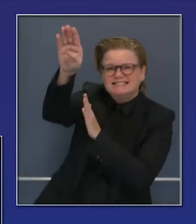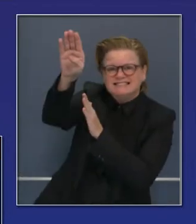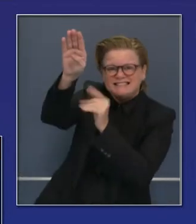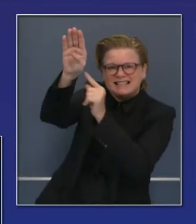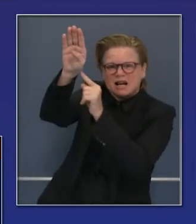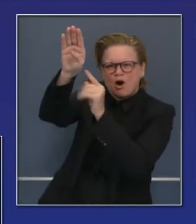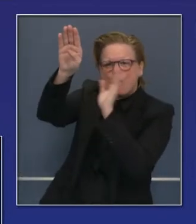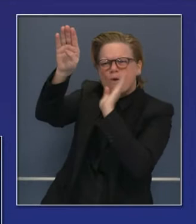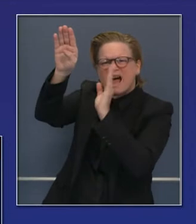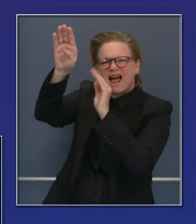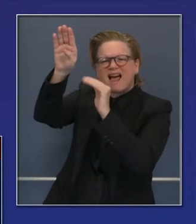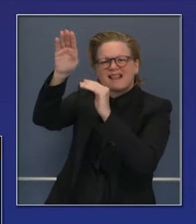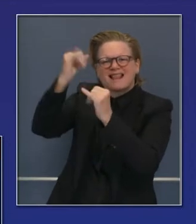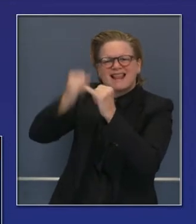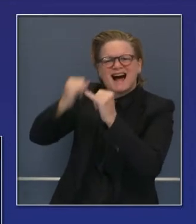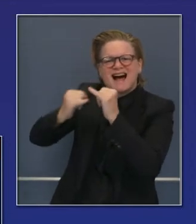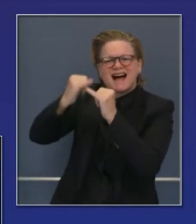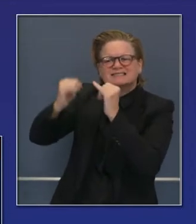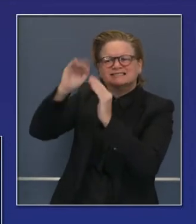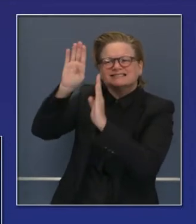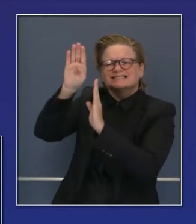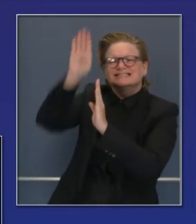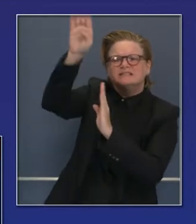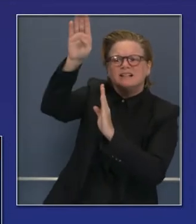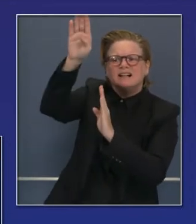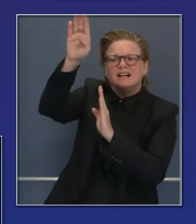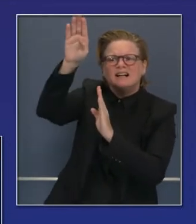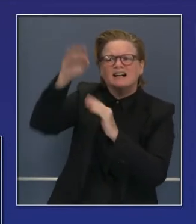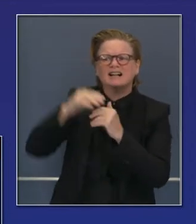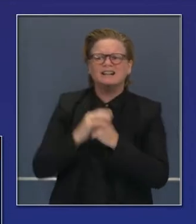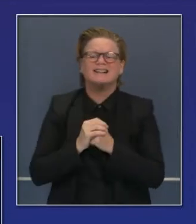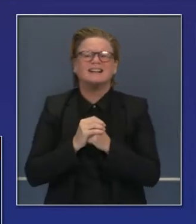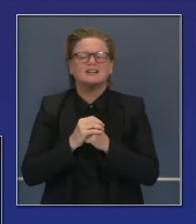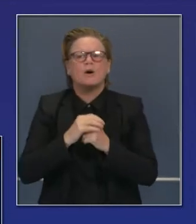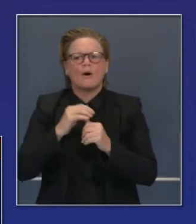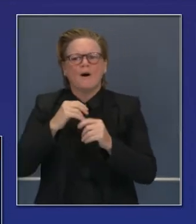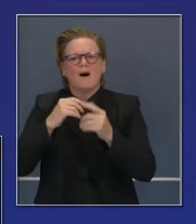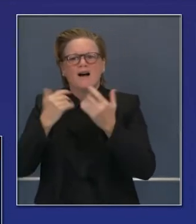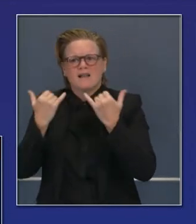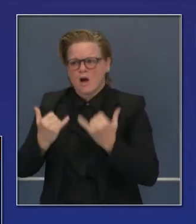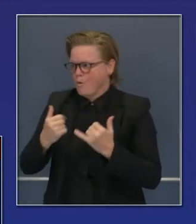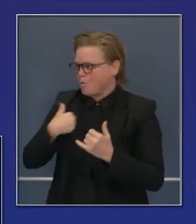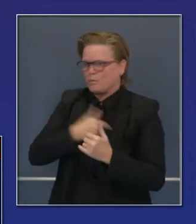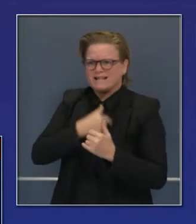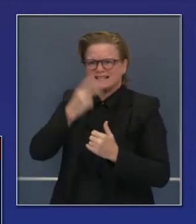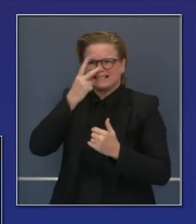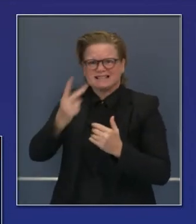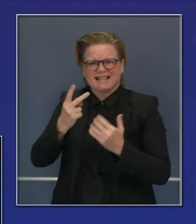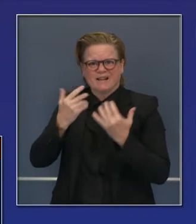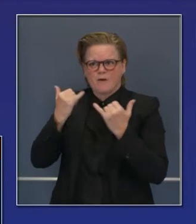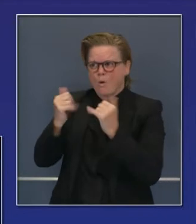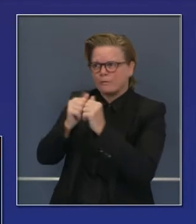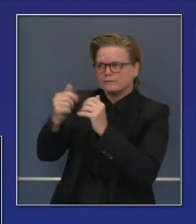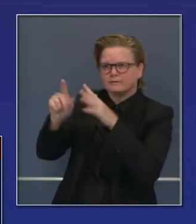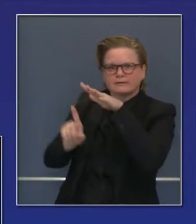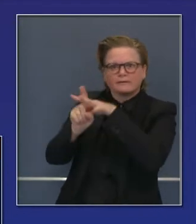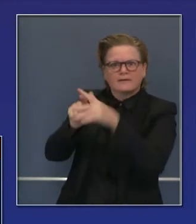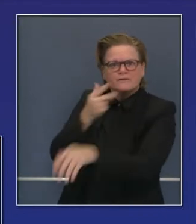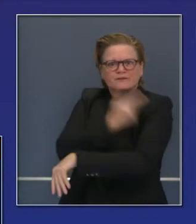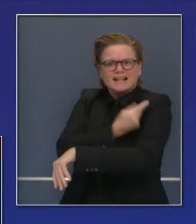al final del túnel. Estamos a pocos meses de realmente ver progreso auténtico con la vacuna.